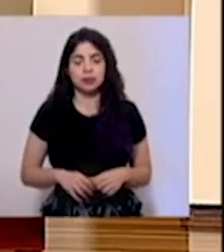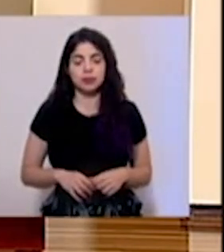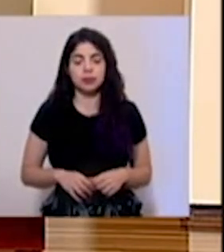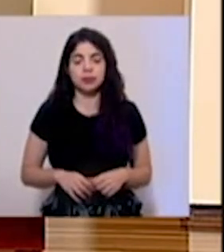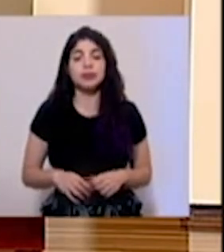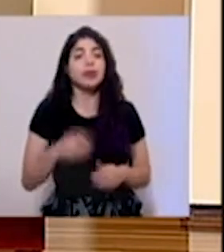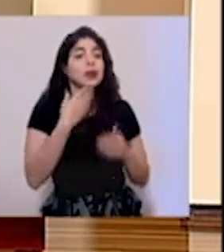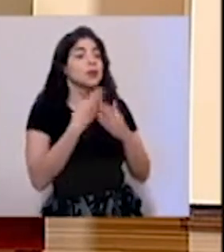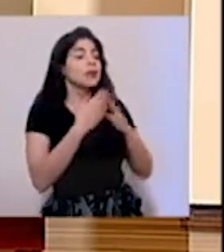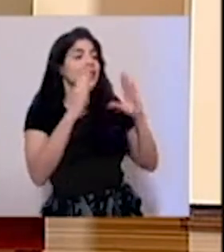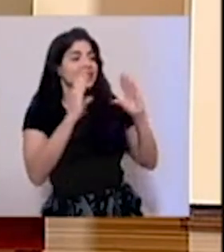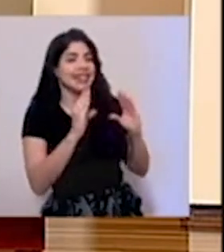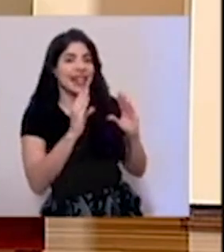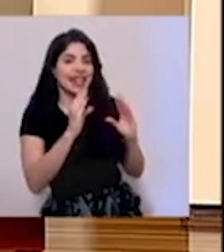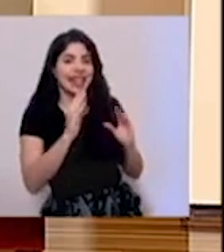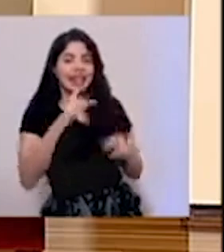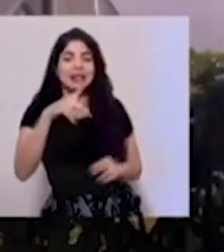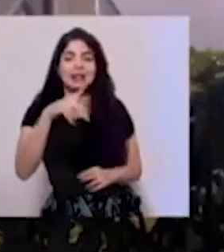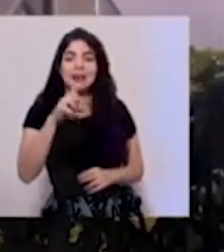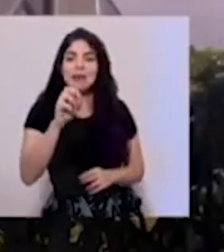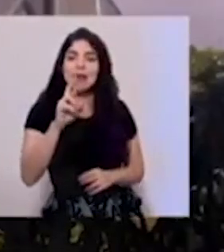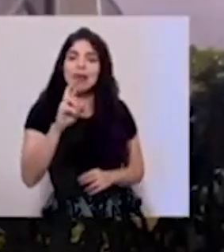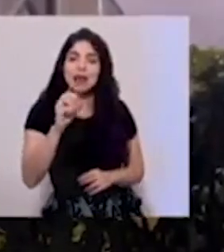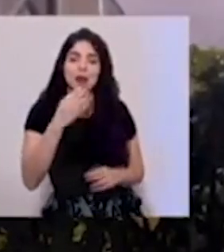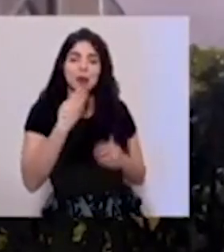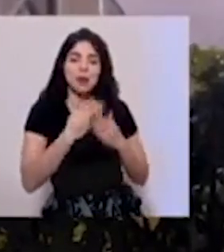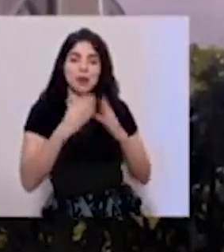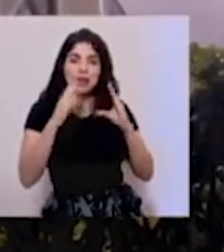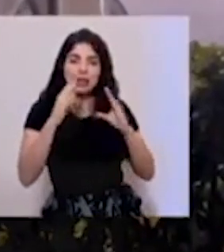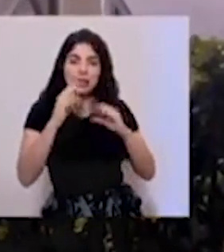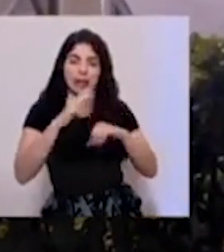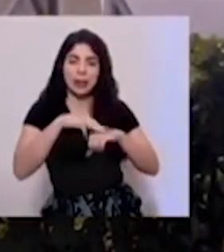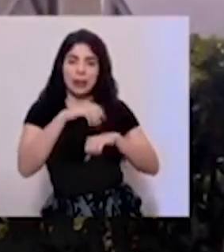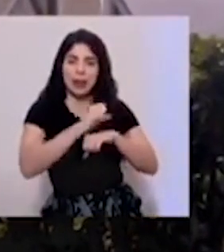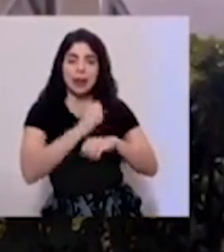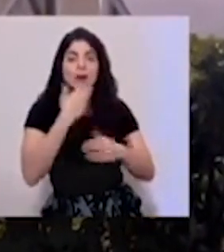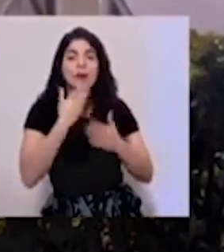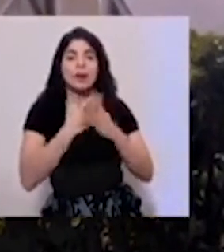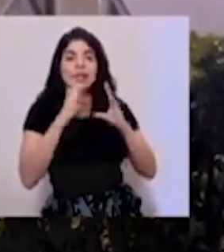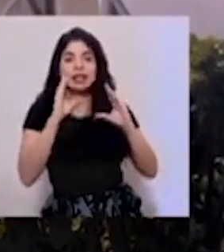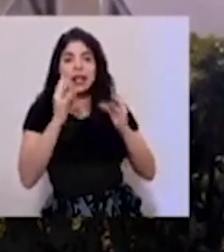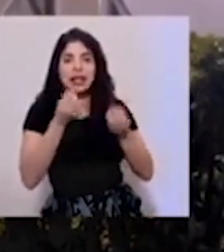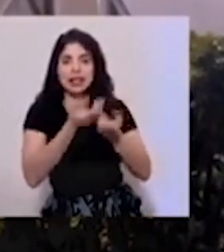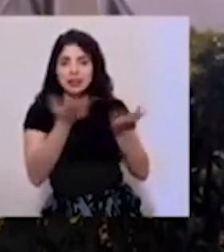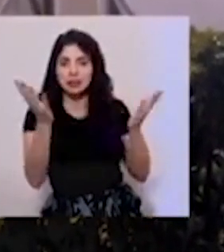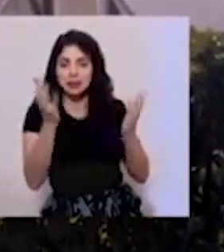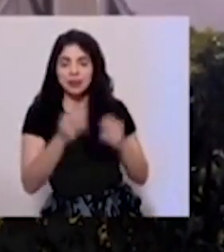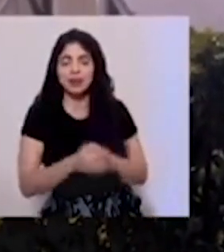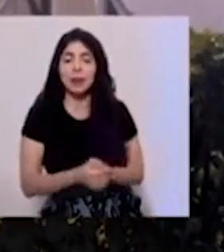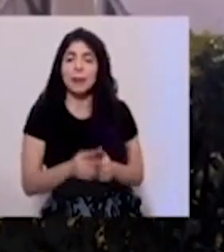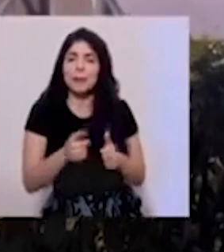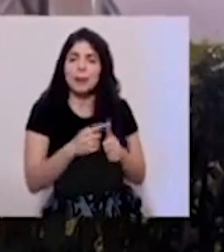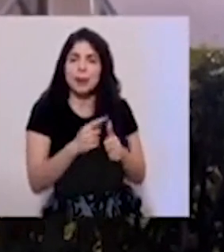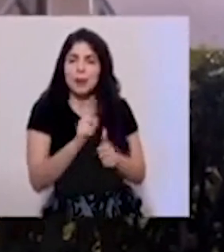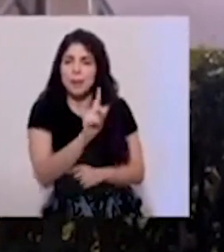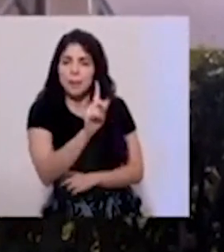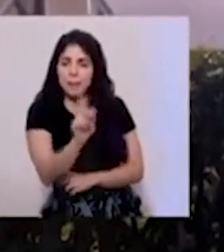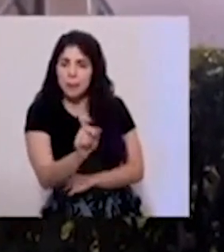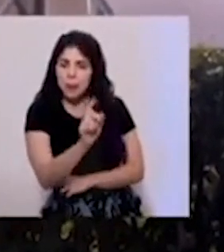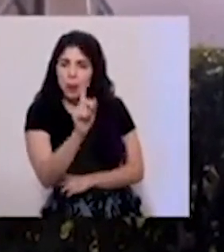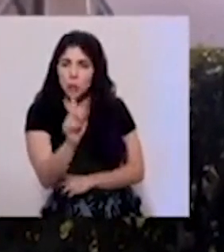Buenas tardes, don Pedro. Buenas tardes, don Michael. Buenas tardes a la audiencia. Primeras consultas